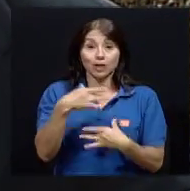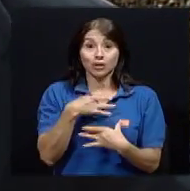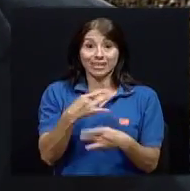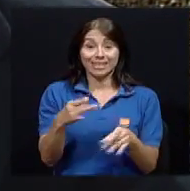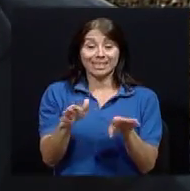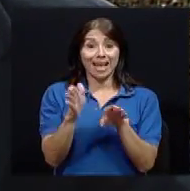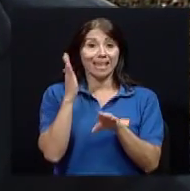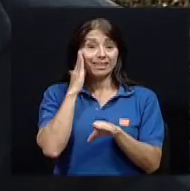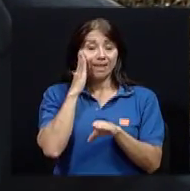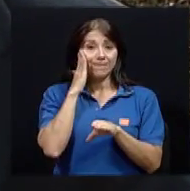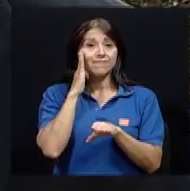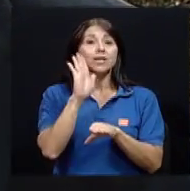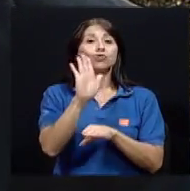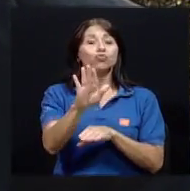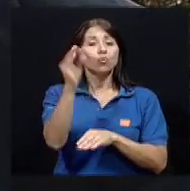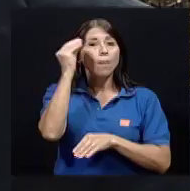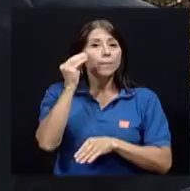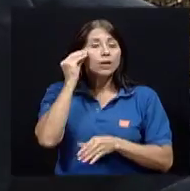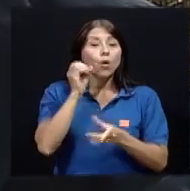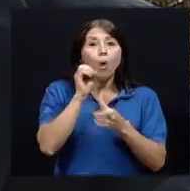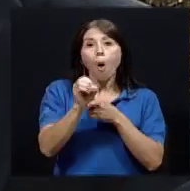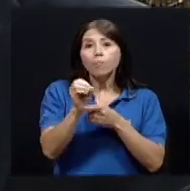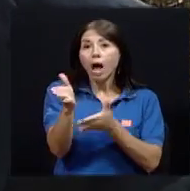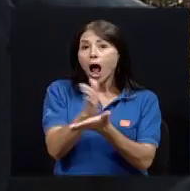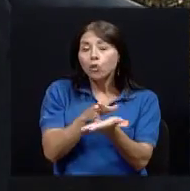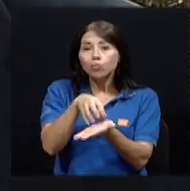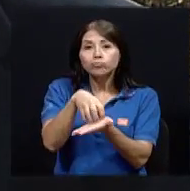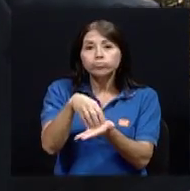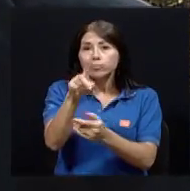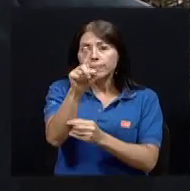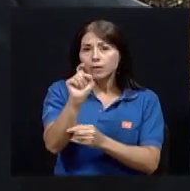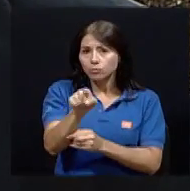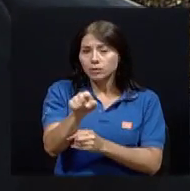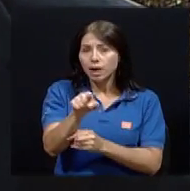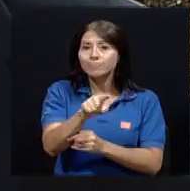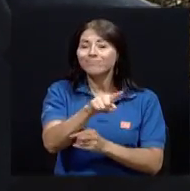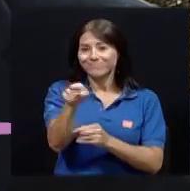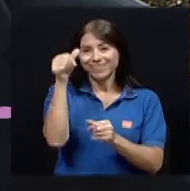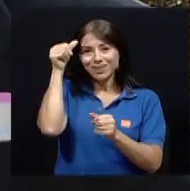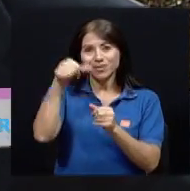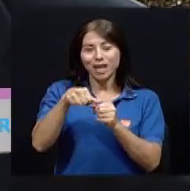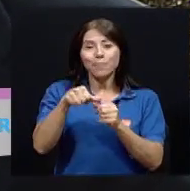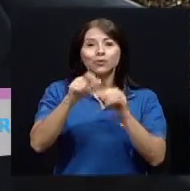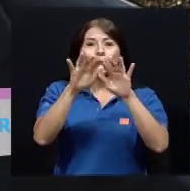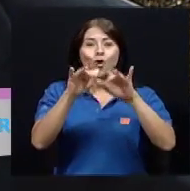si tienen alguna consulta o algo por el estilo, entonces pues les recordamos nuestro correo,